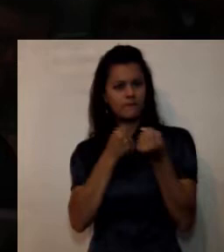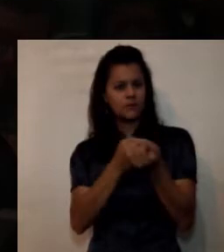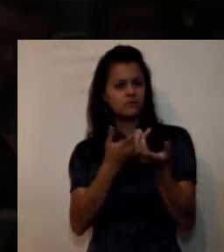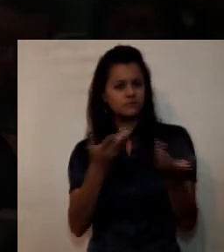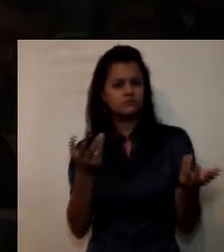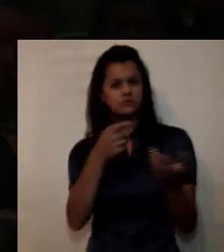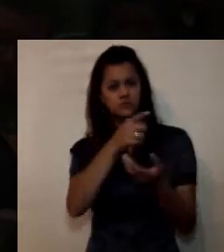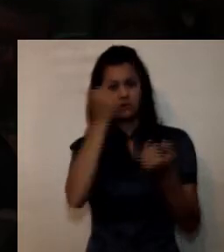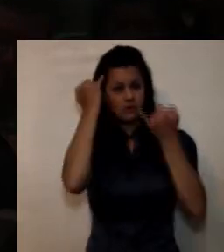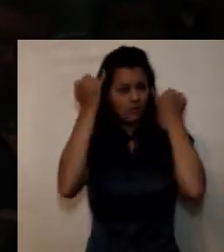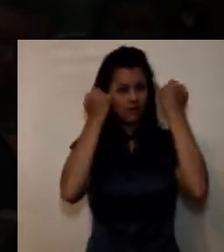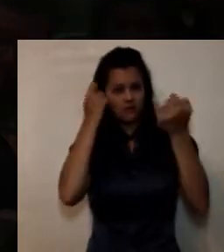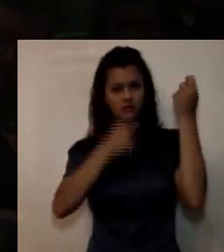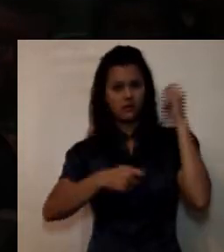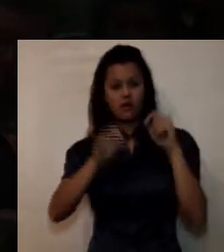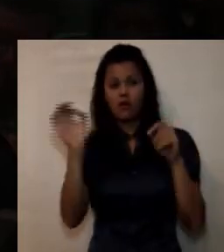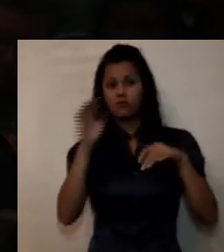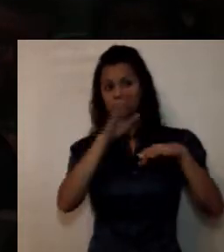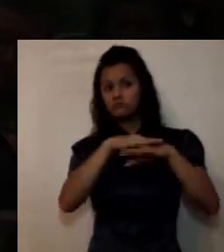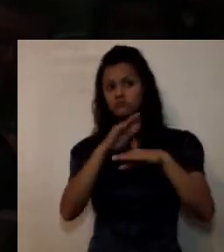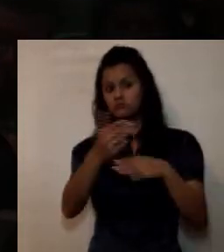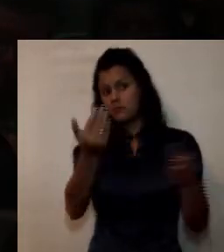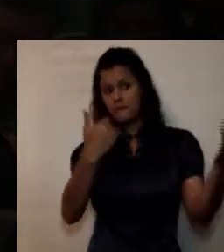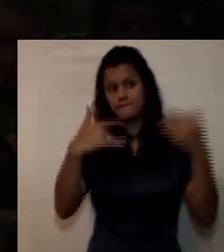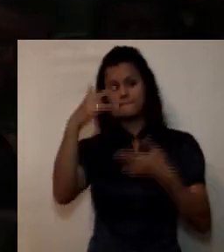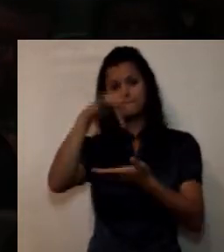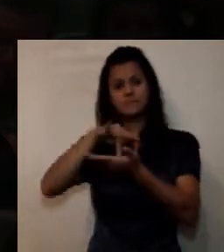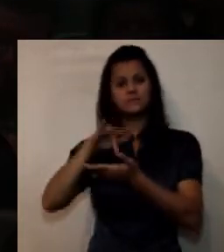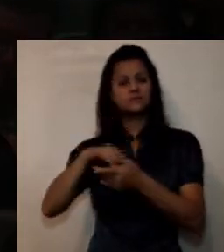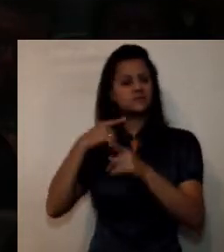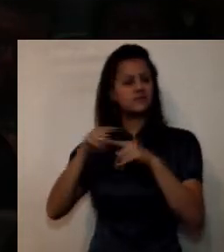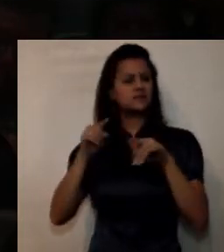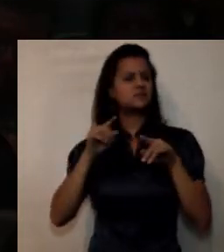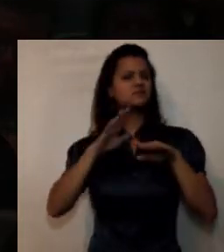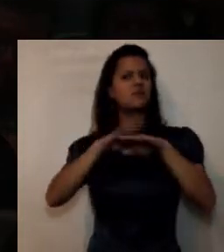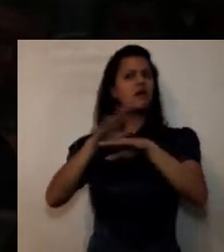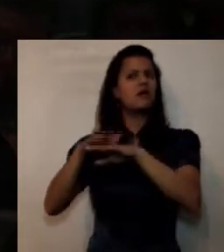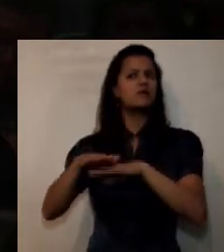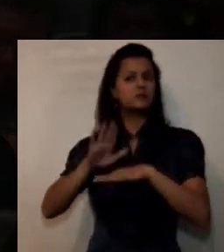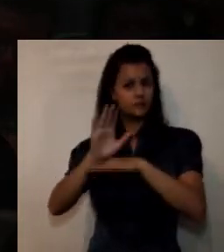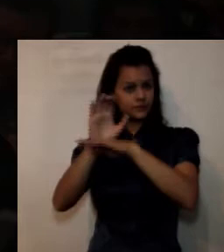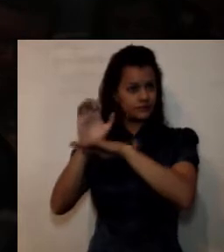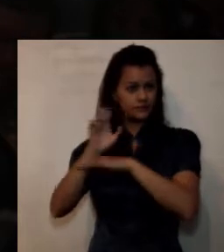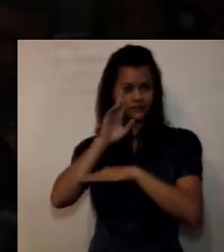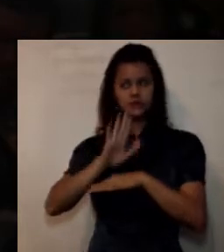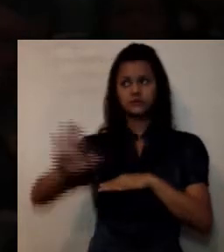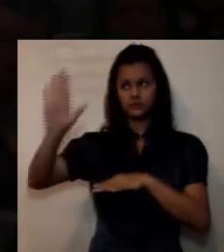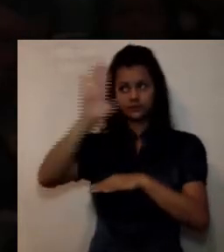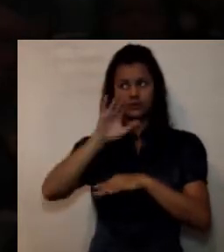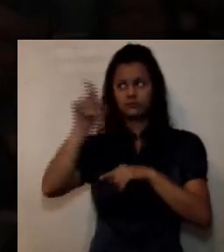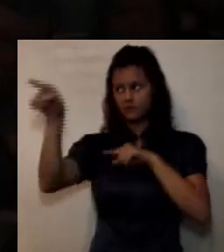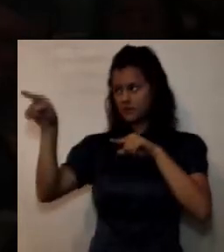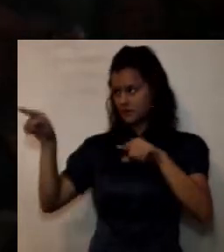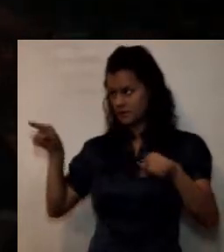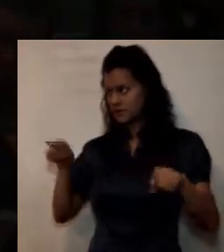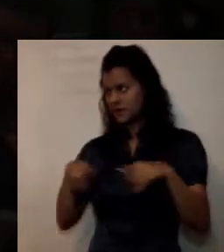participen en las diferentes convocatorias que tienen las entidades del orden nacional para apoyar el emprendimiento en Colombia